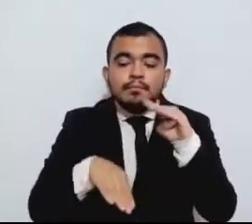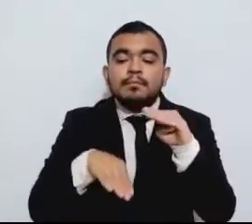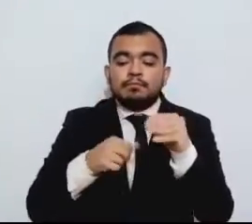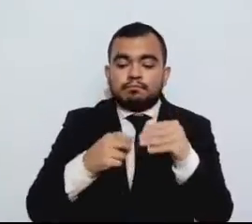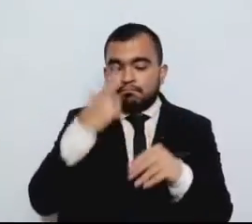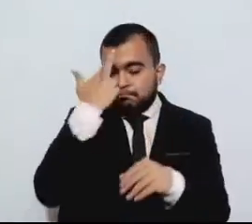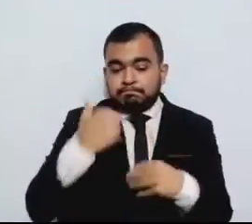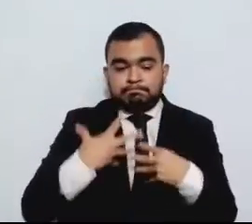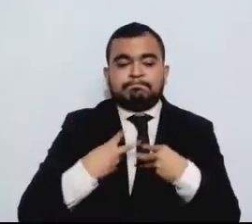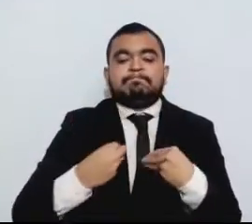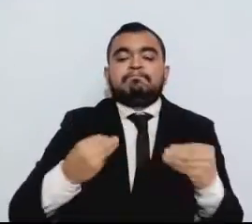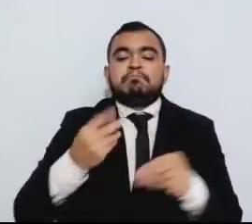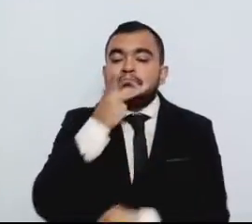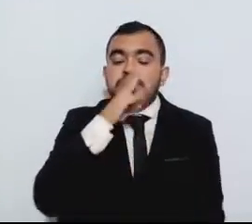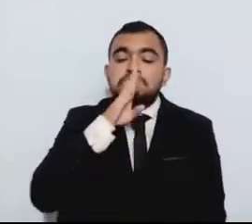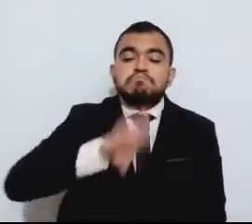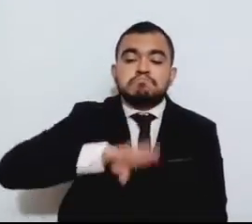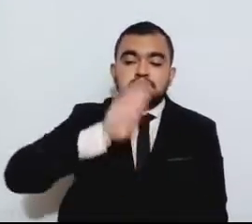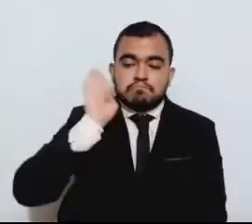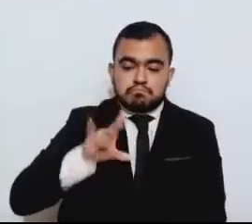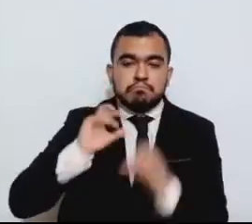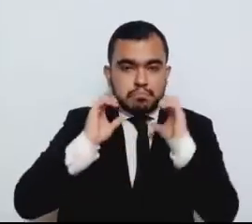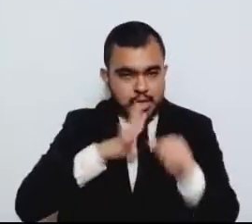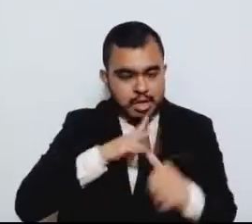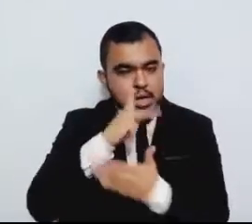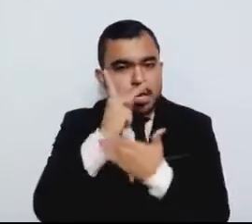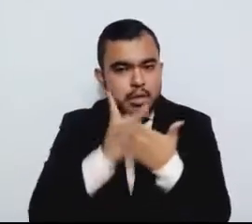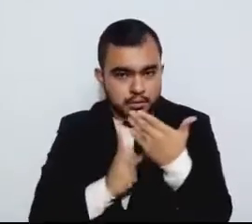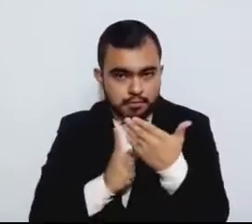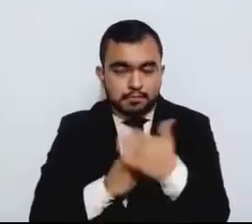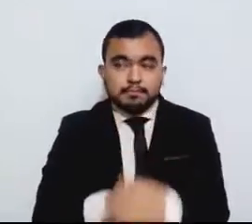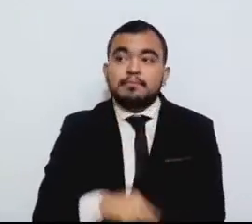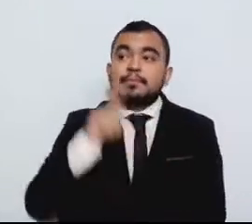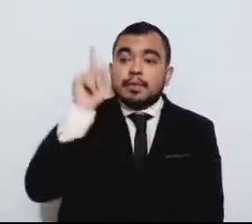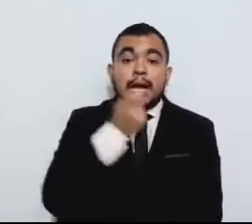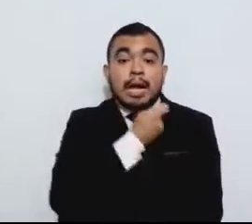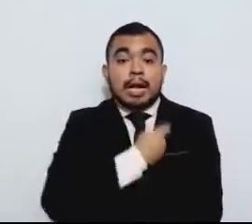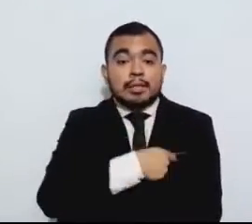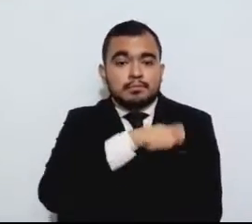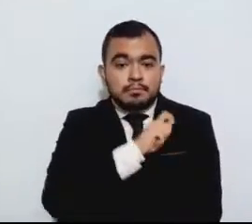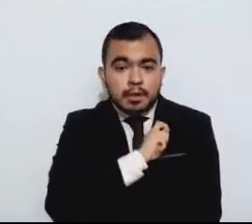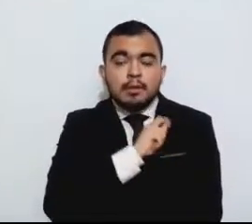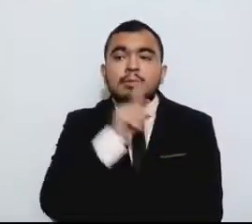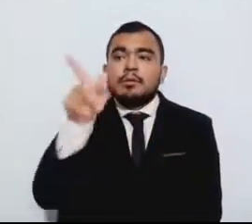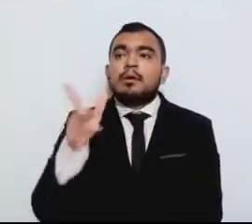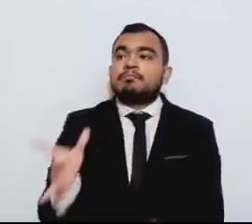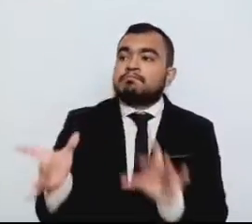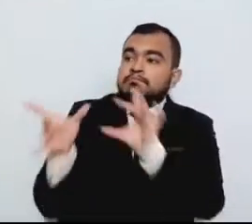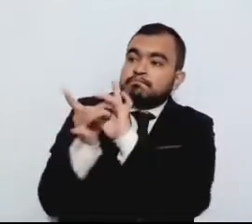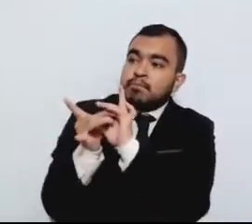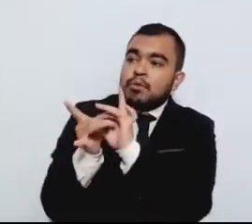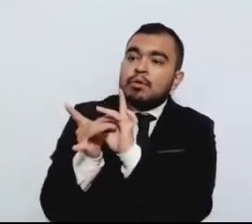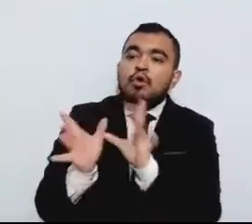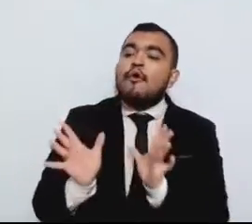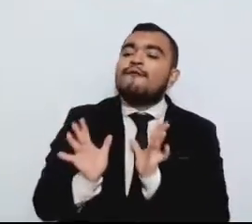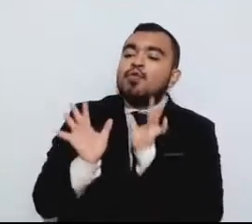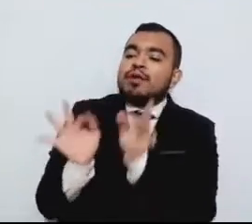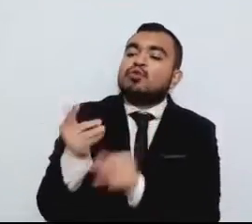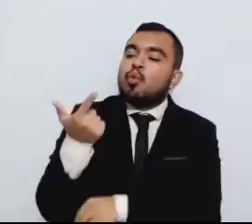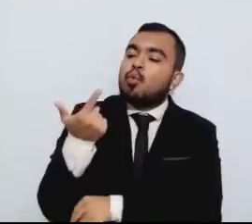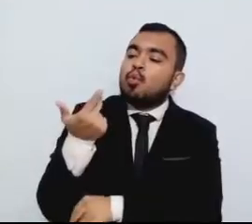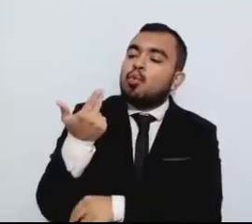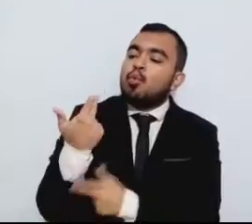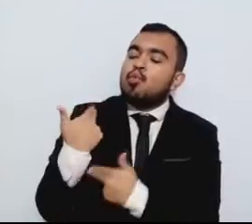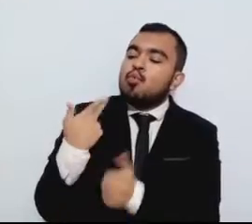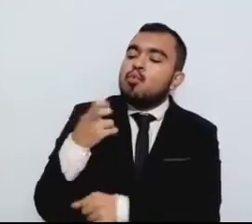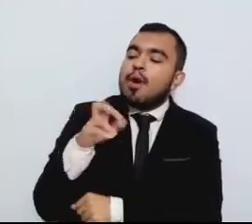cuidadores. En España, se creó en colaboración con la Fundación Huérfano CNP un programa